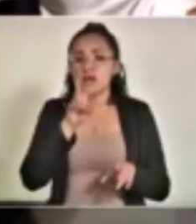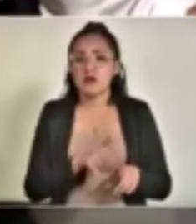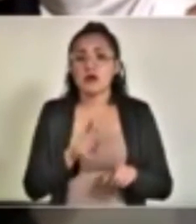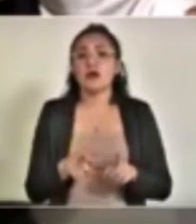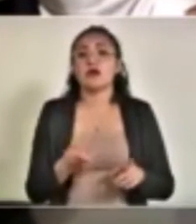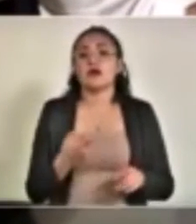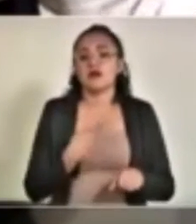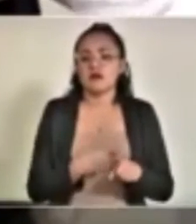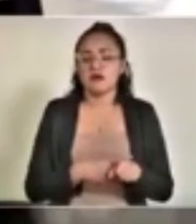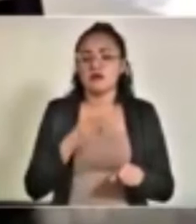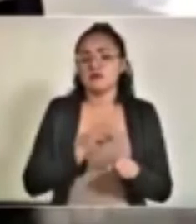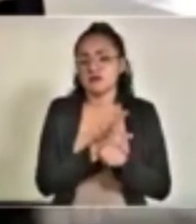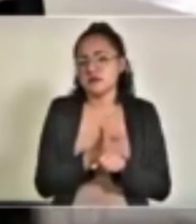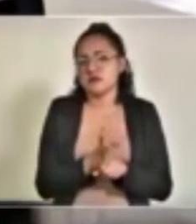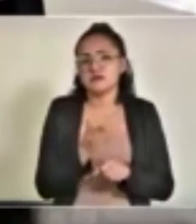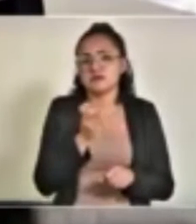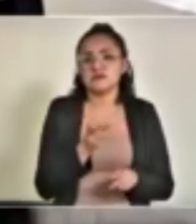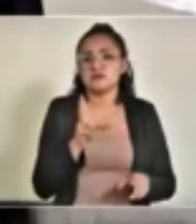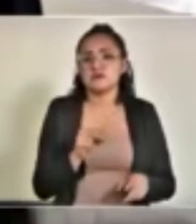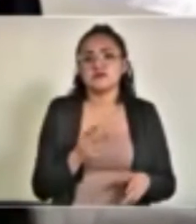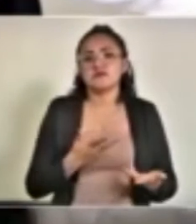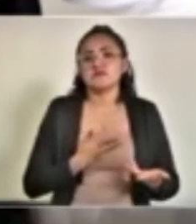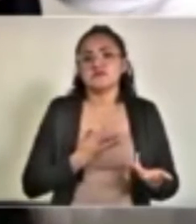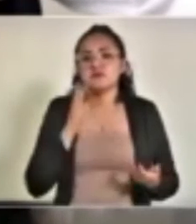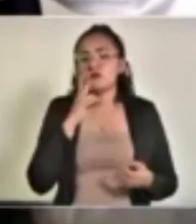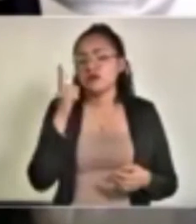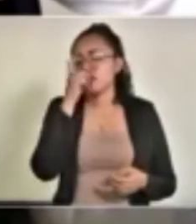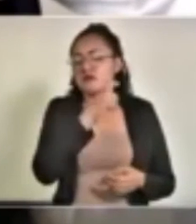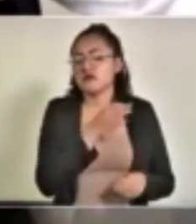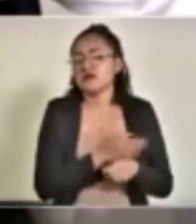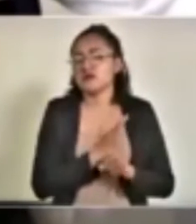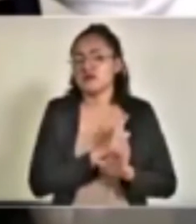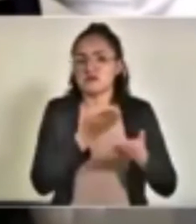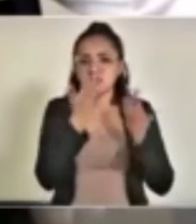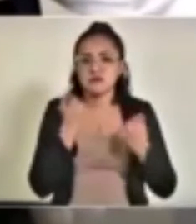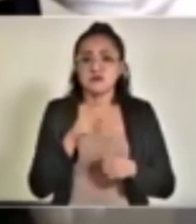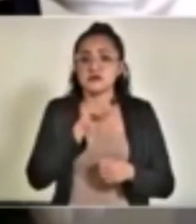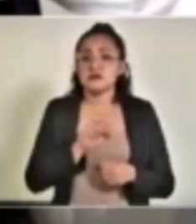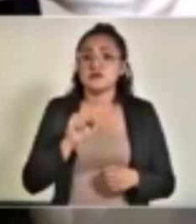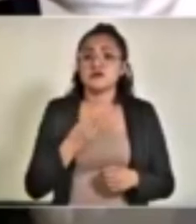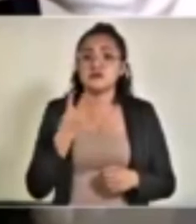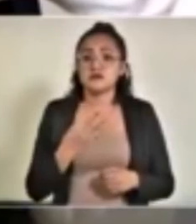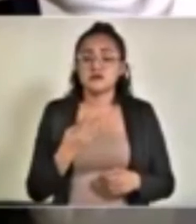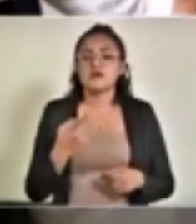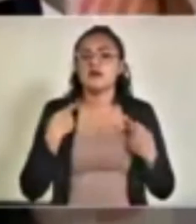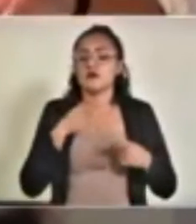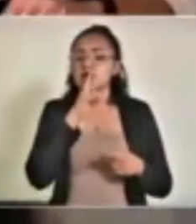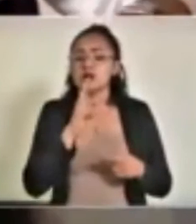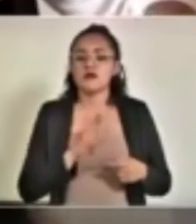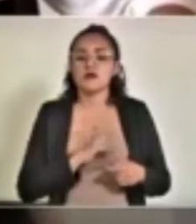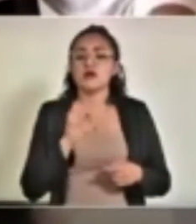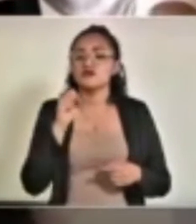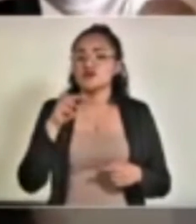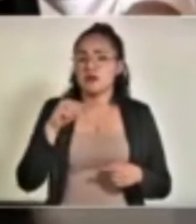positivos o negativos. Ese dato es ahorita en retrospectivo muy difícil de establecer, pero son 164 los reportados por